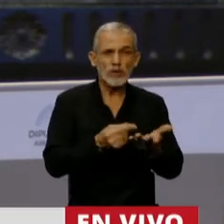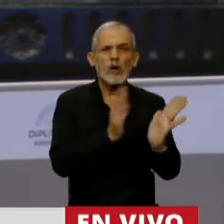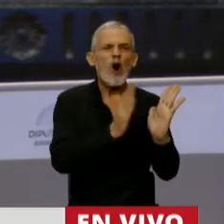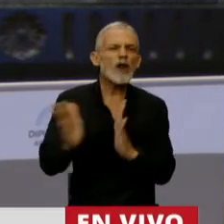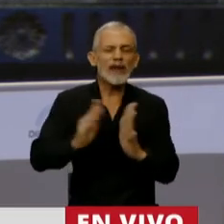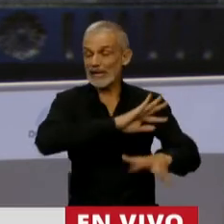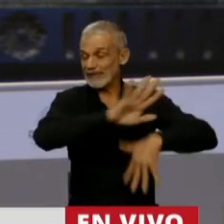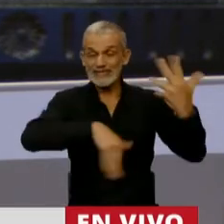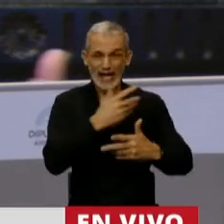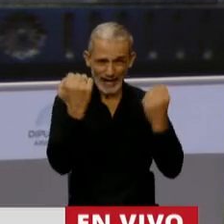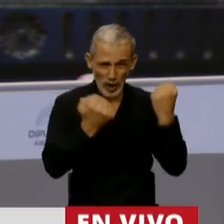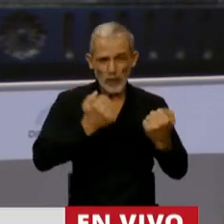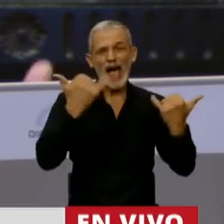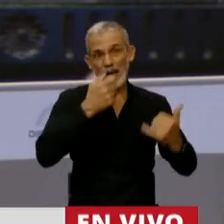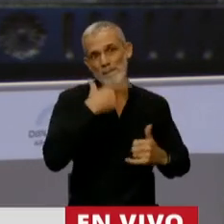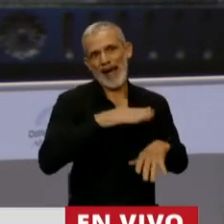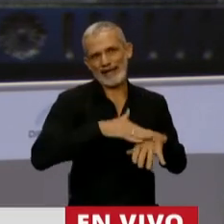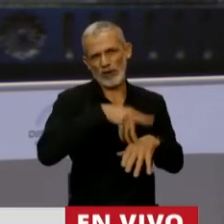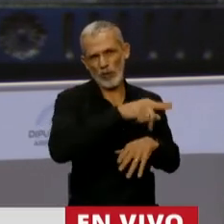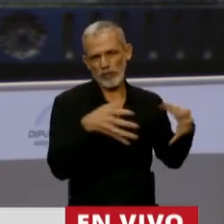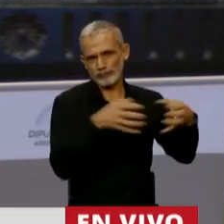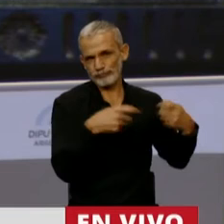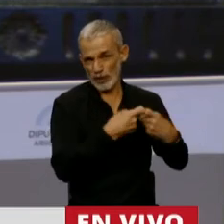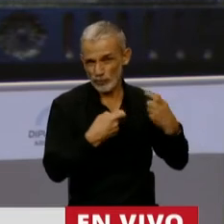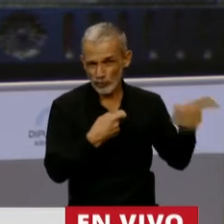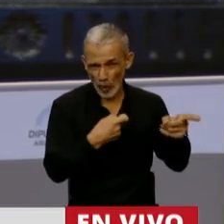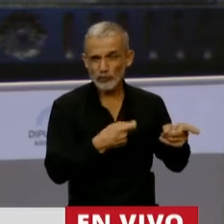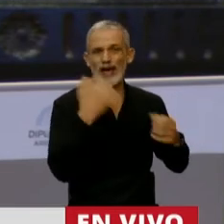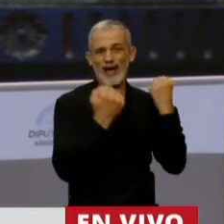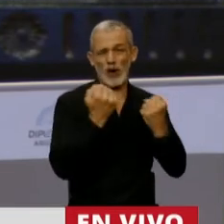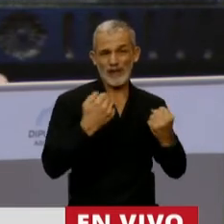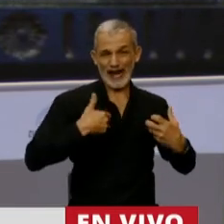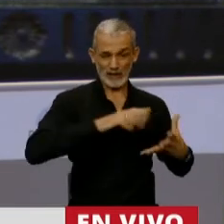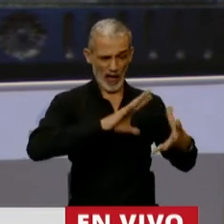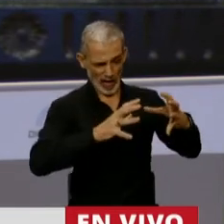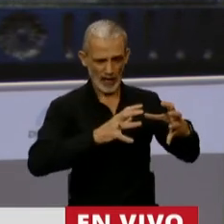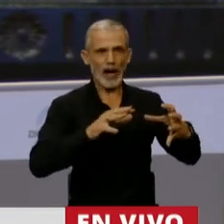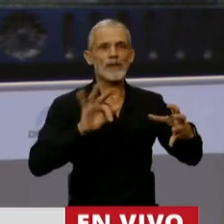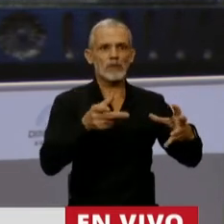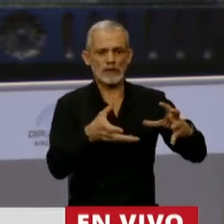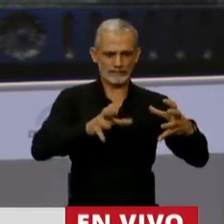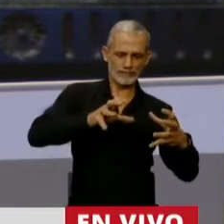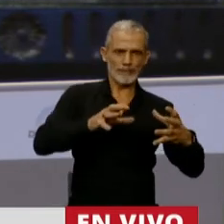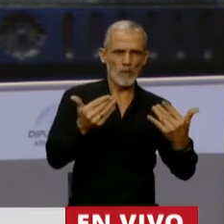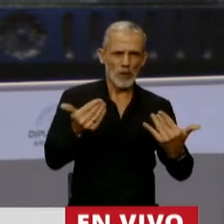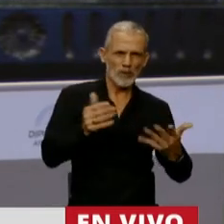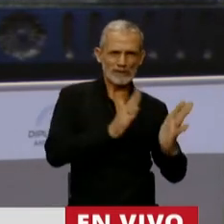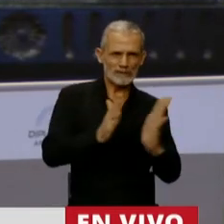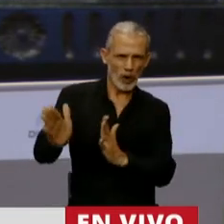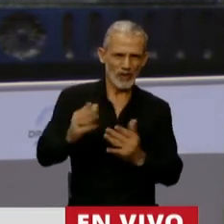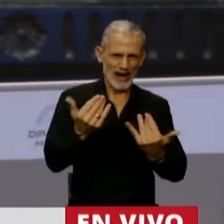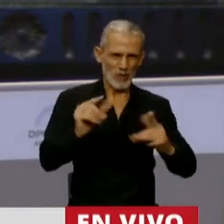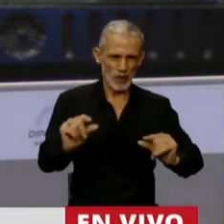el desastre macroeconómico que Mauricio Macri y sus secuaces dejó en la economía argentina y que padecen miles de compatriotas.